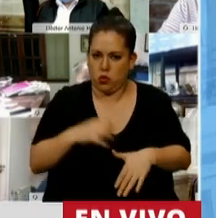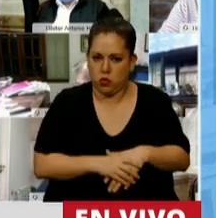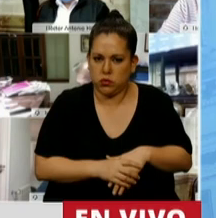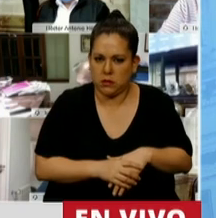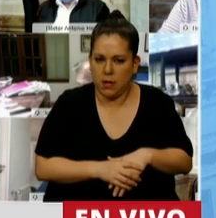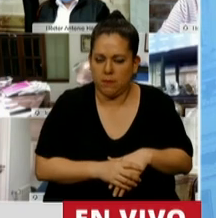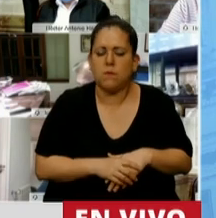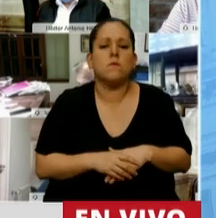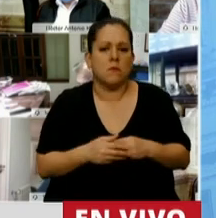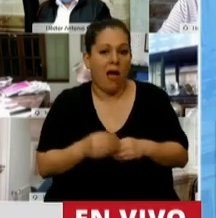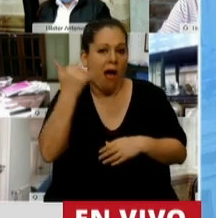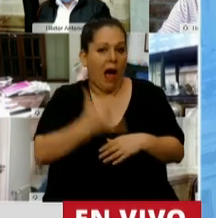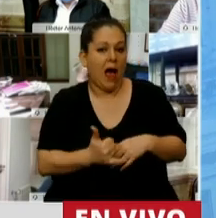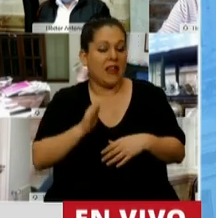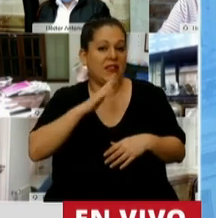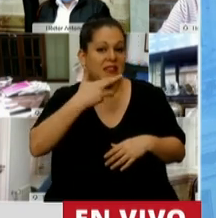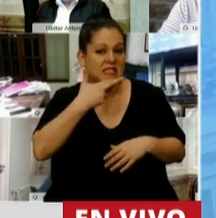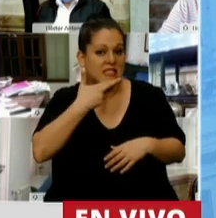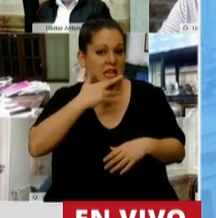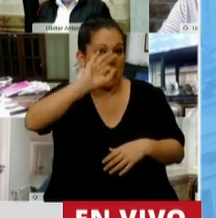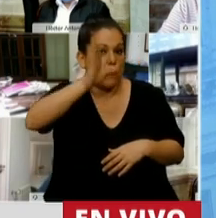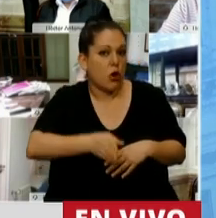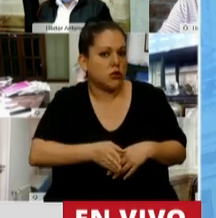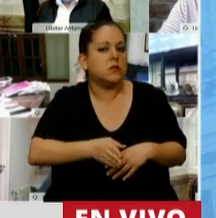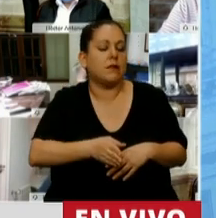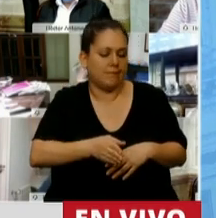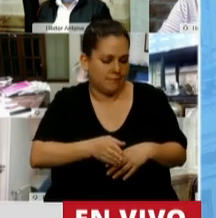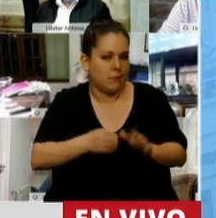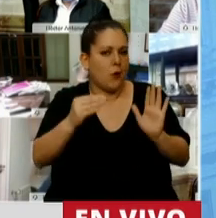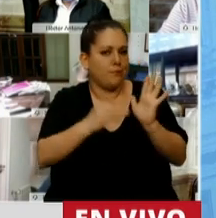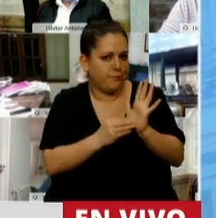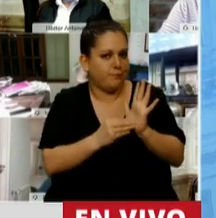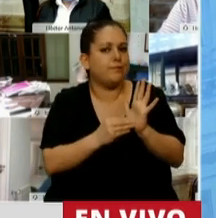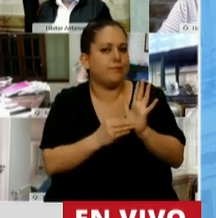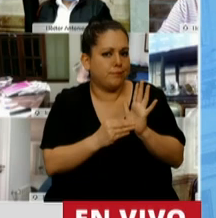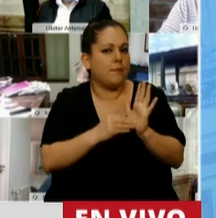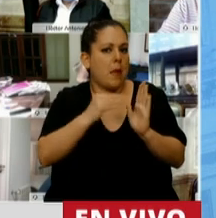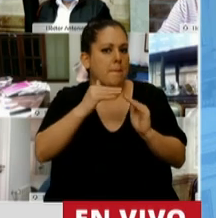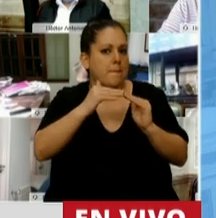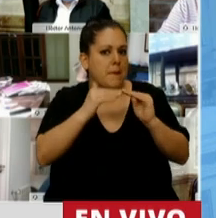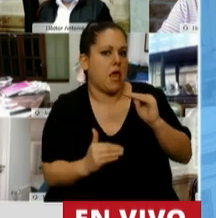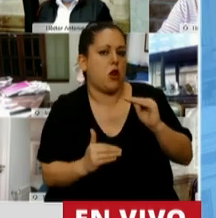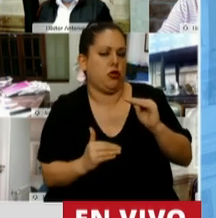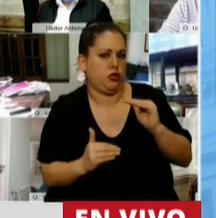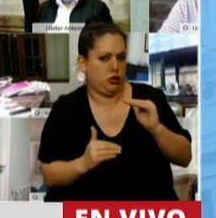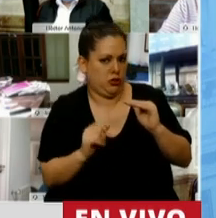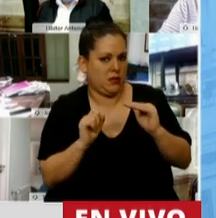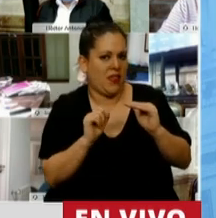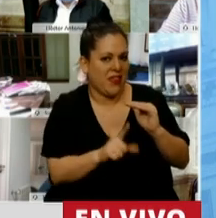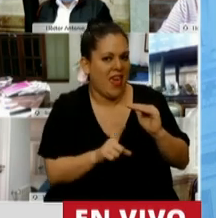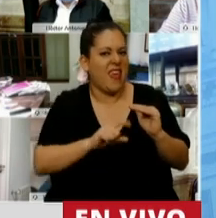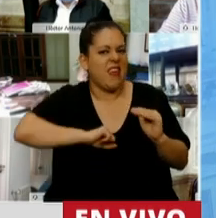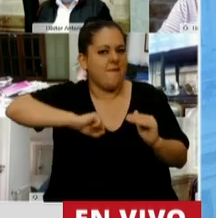mostrando un incremento de un 17% significativamente por debajo del nivel de